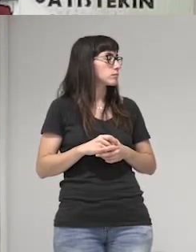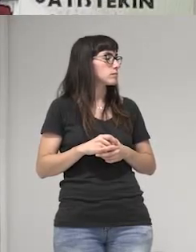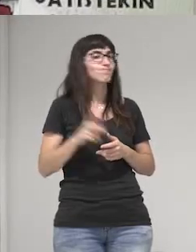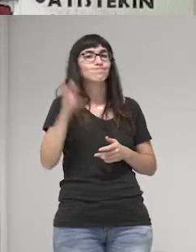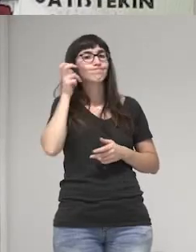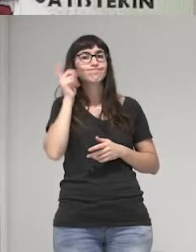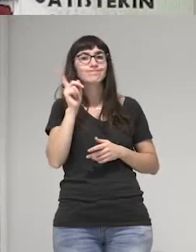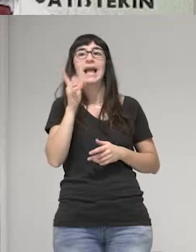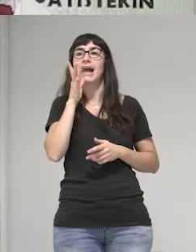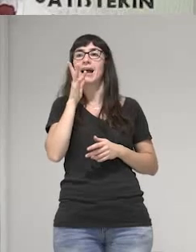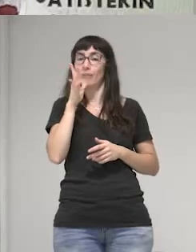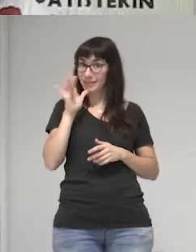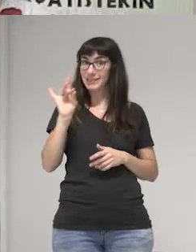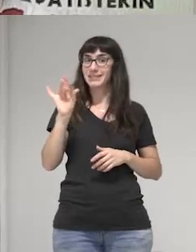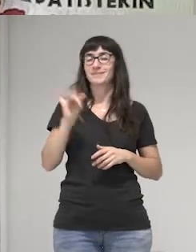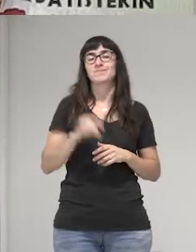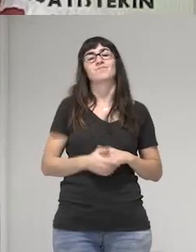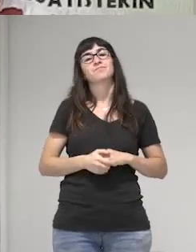Sí.